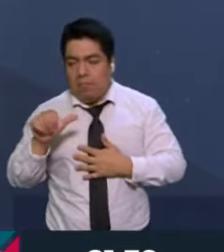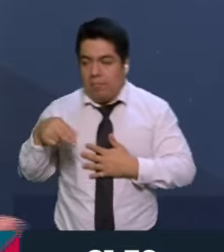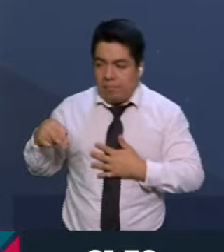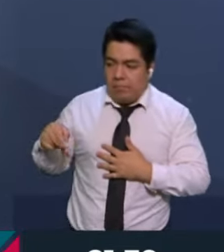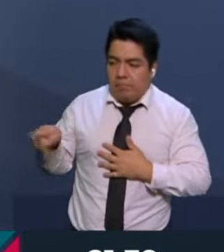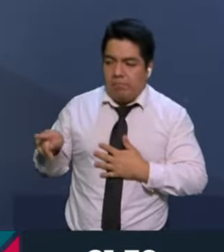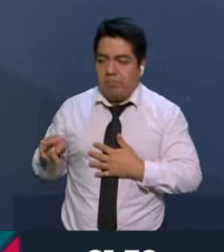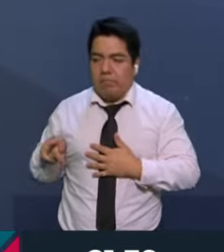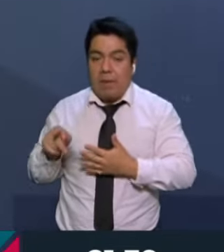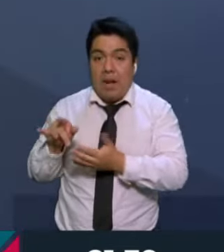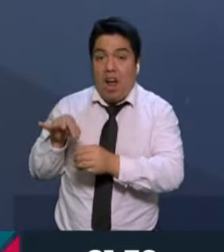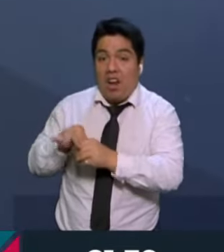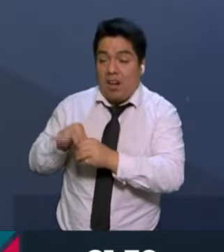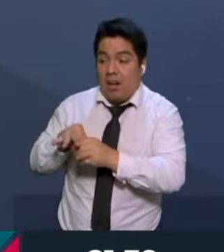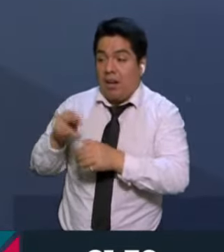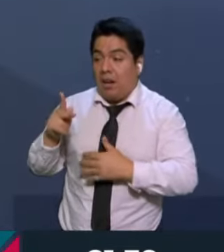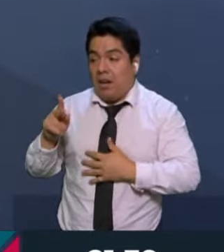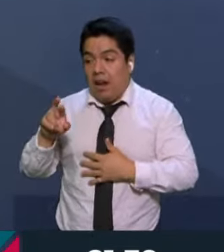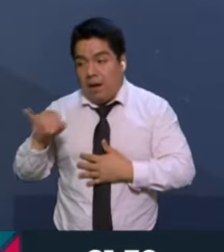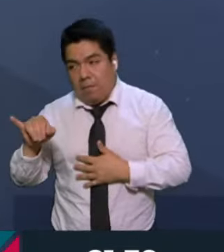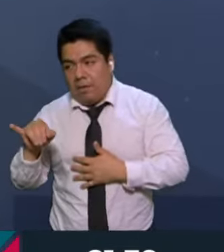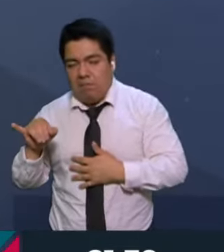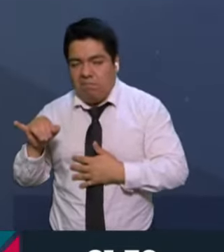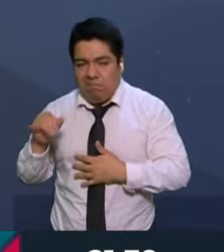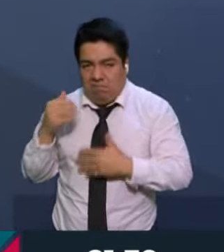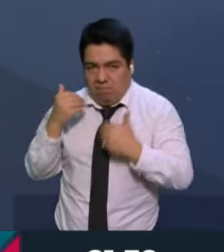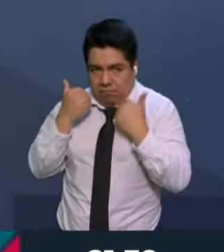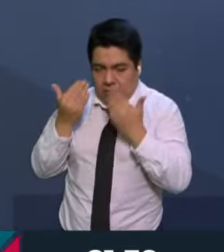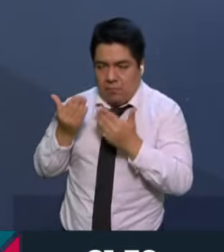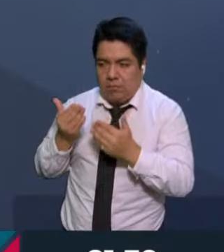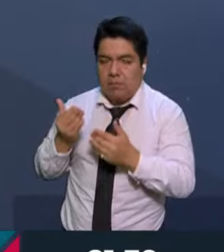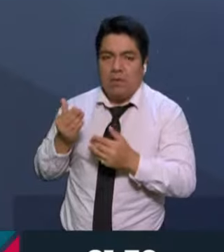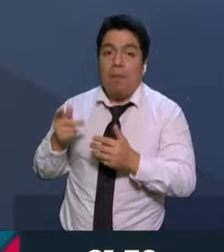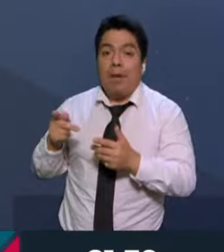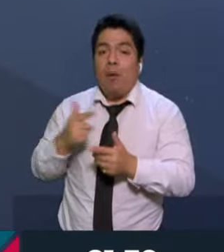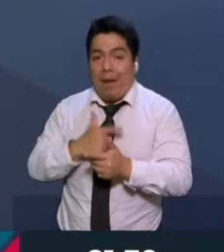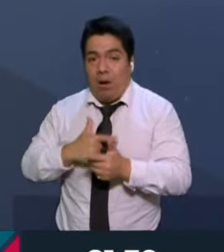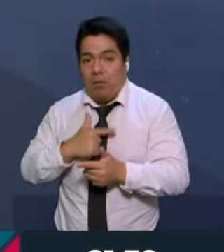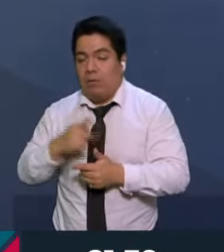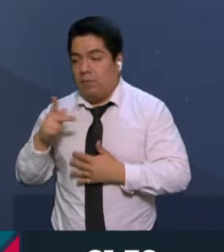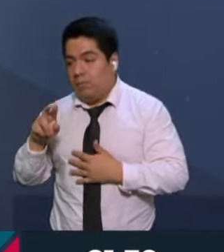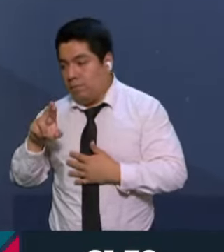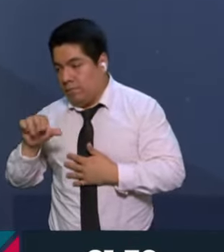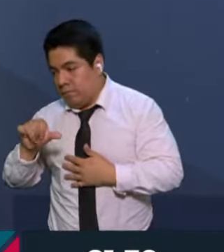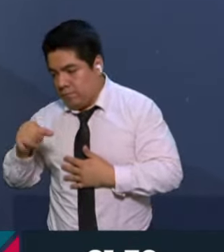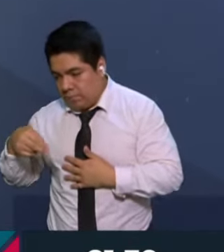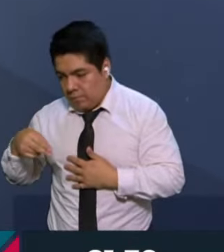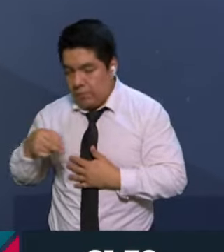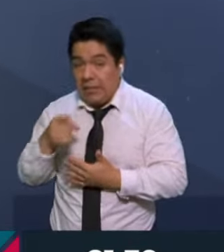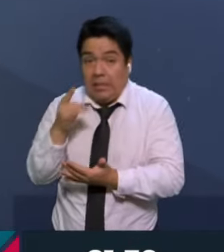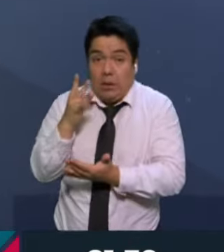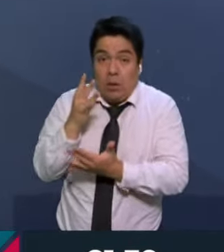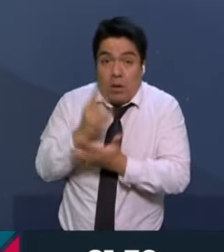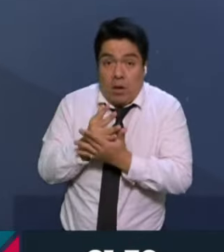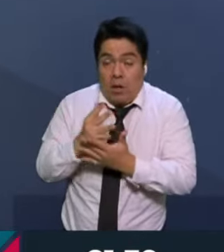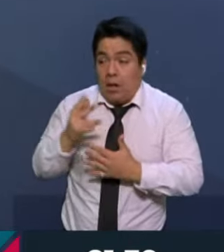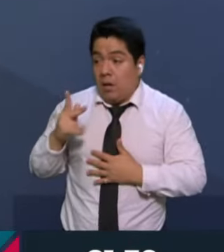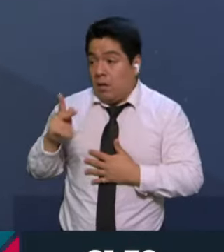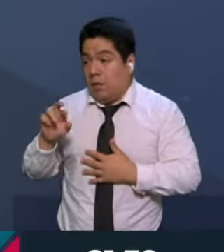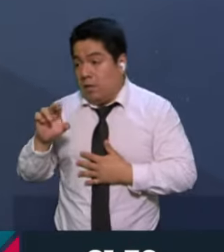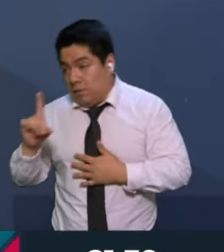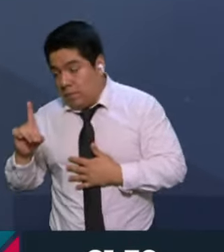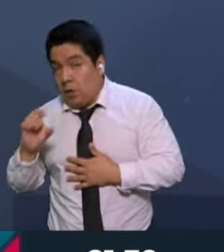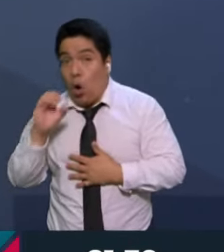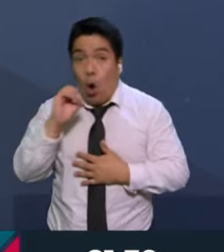no quería darle su voto al PRI por el profundo rechazo que representa como marca y solo quería votar por el PRD